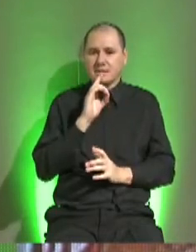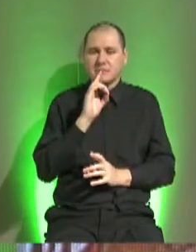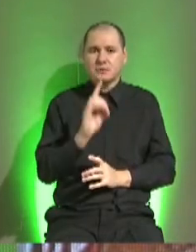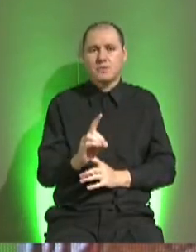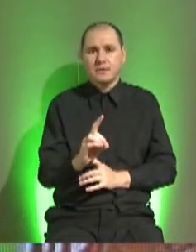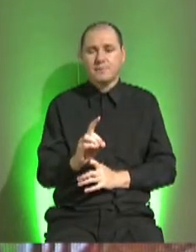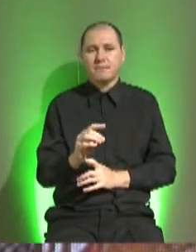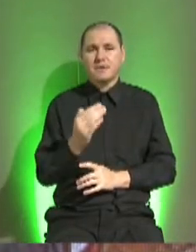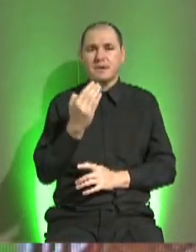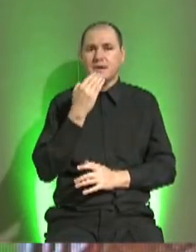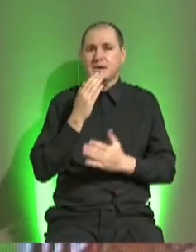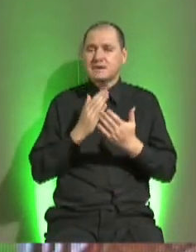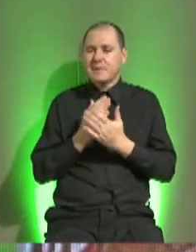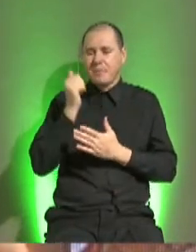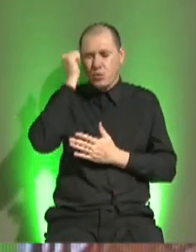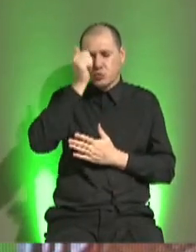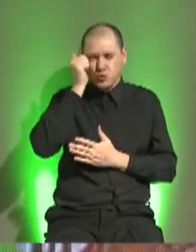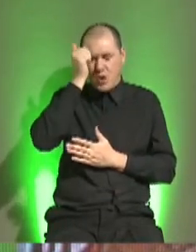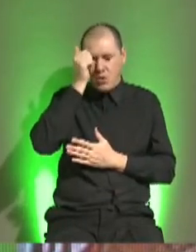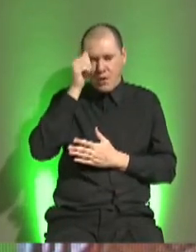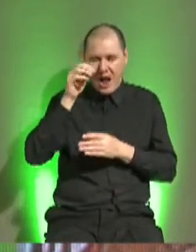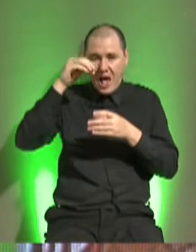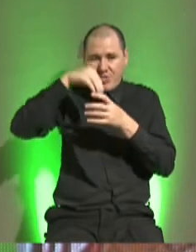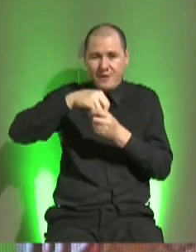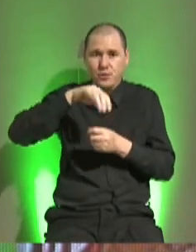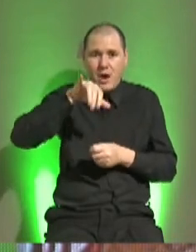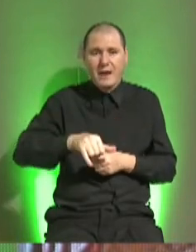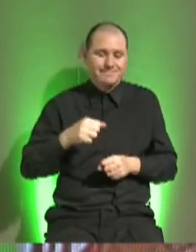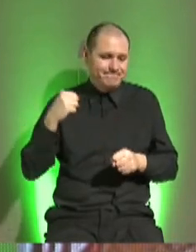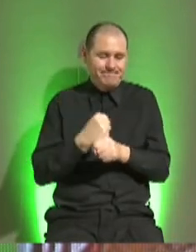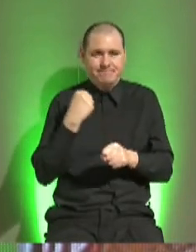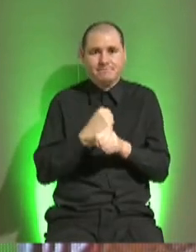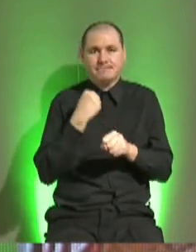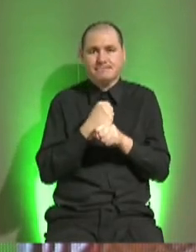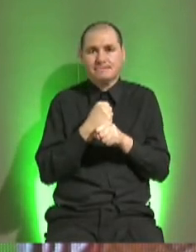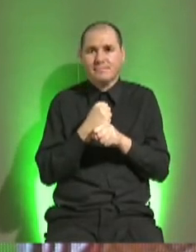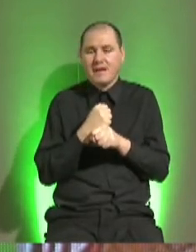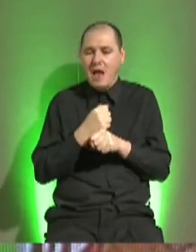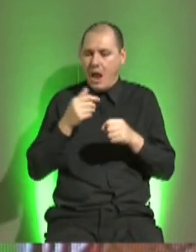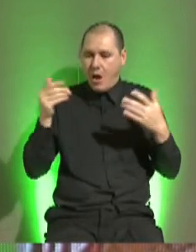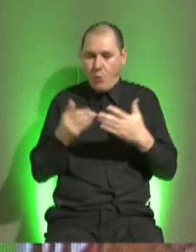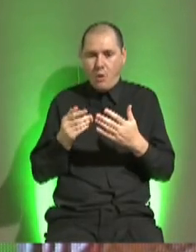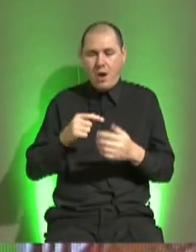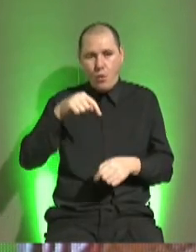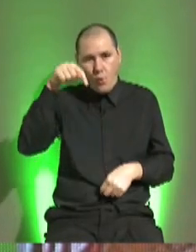todo sueño hay acción, debe haber acción, o sea, es hoy decidir hoy y comenzar,